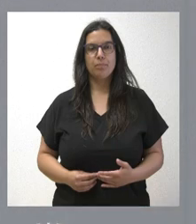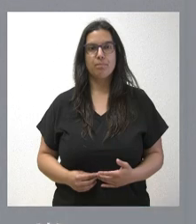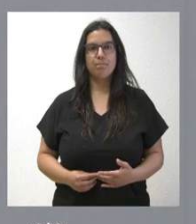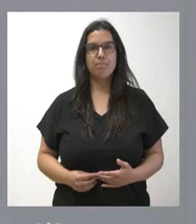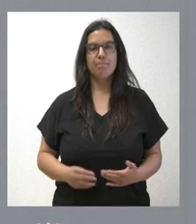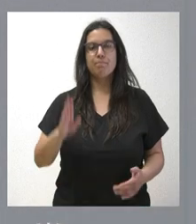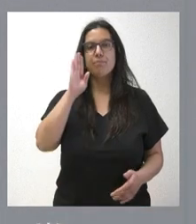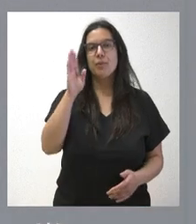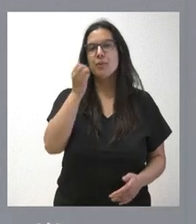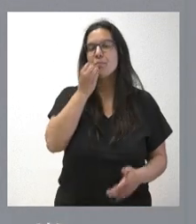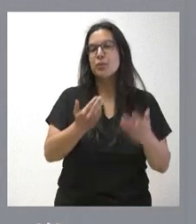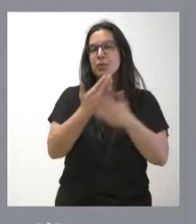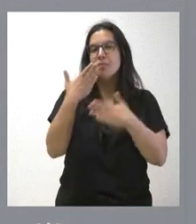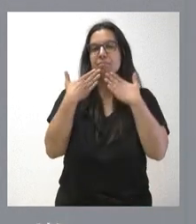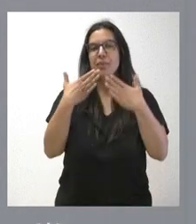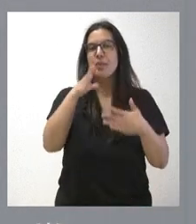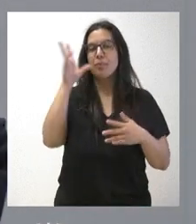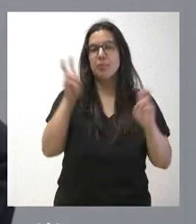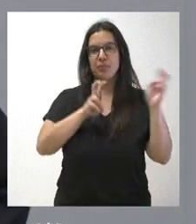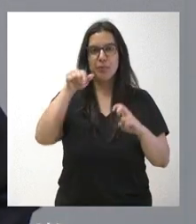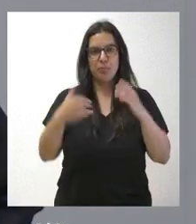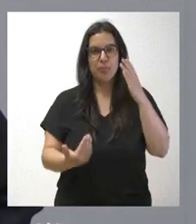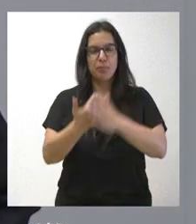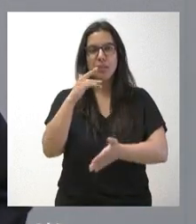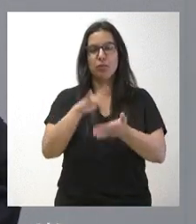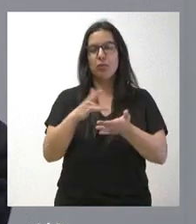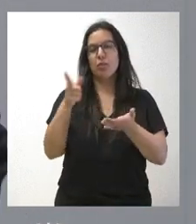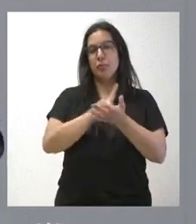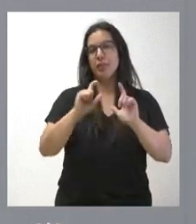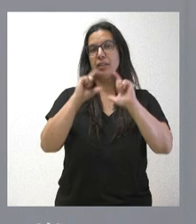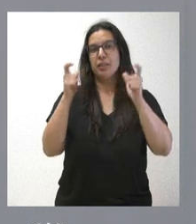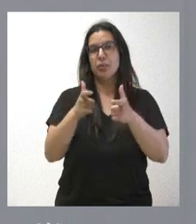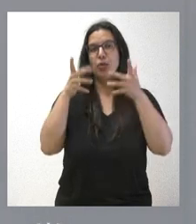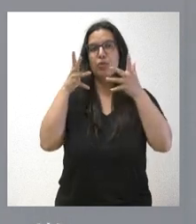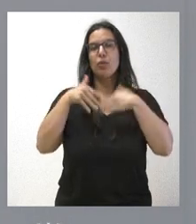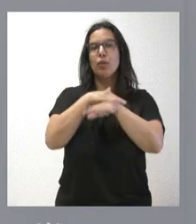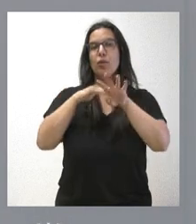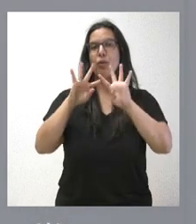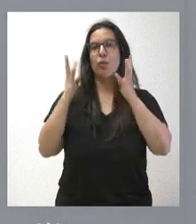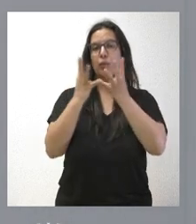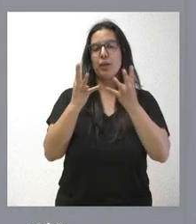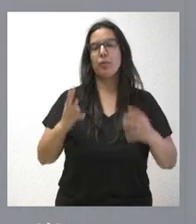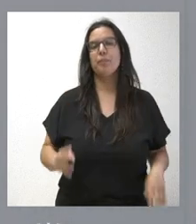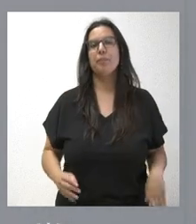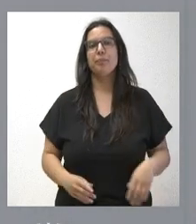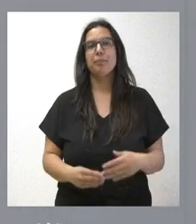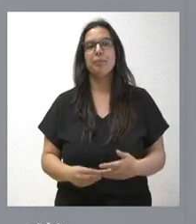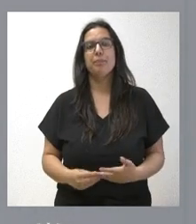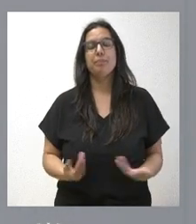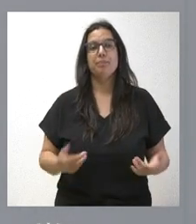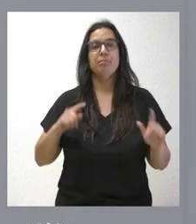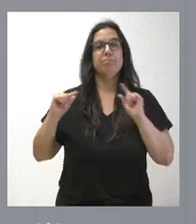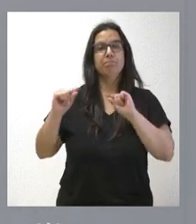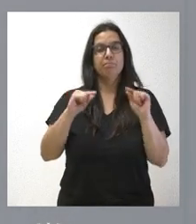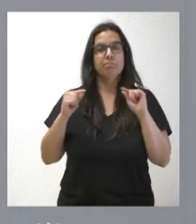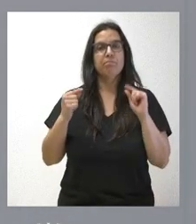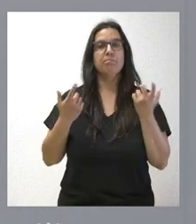Muy buenos días y muchas gracias por su presencia aquí esta mañana, donde hemos tenido una nueva reunión del Consejo de Gobierno de Castilla y León, donde hemos